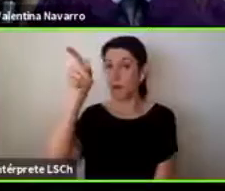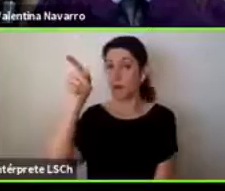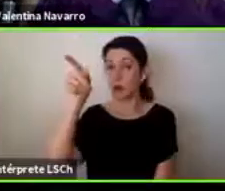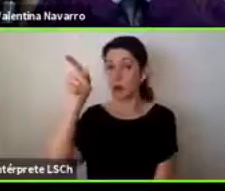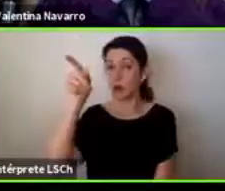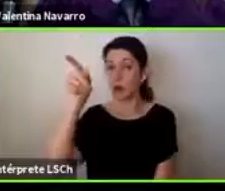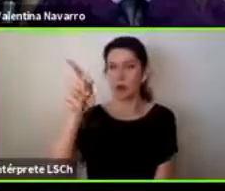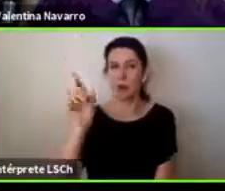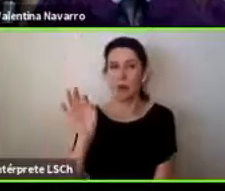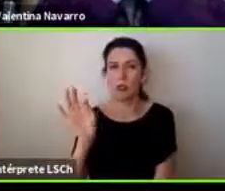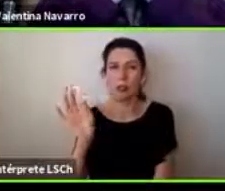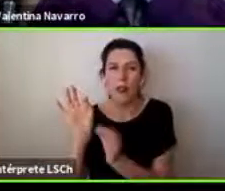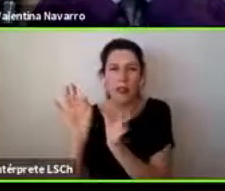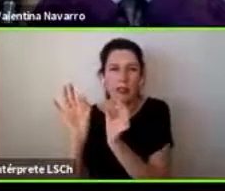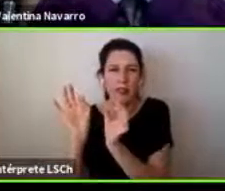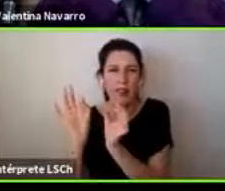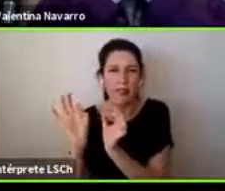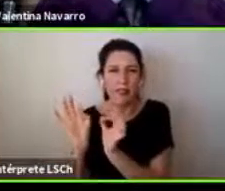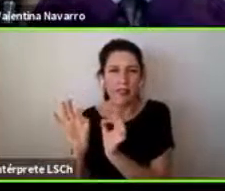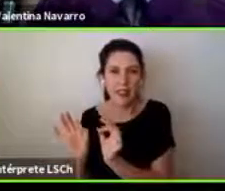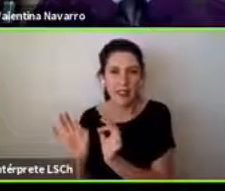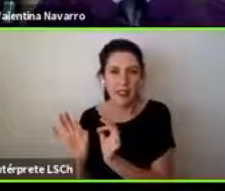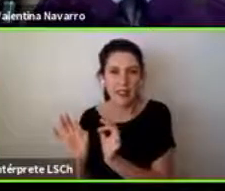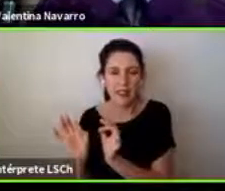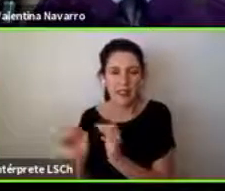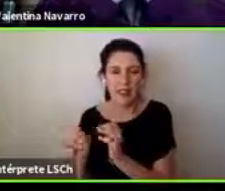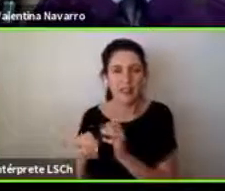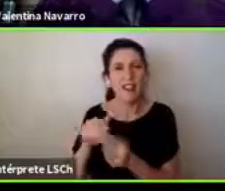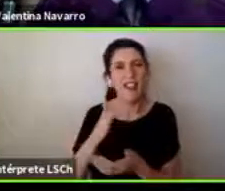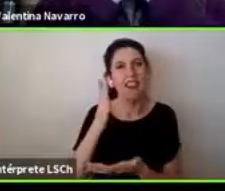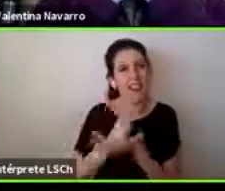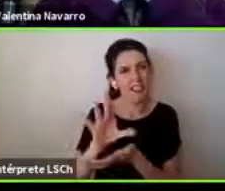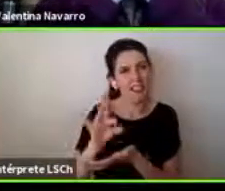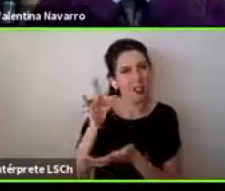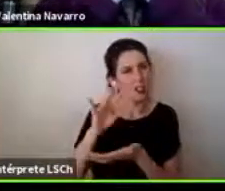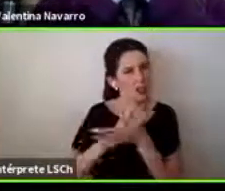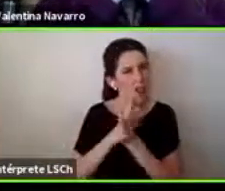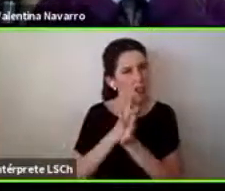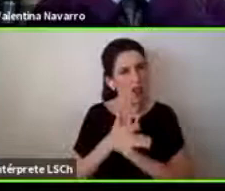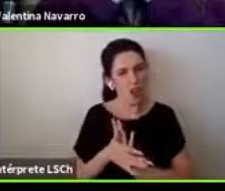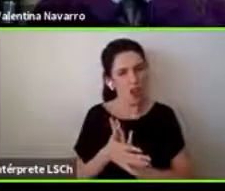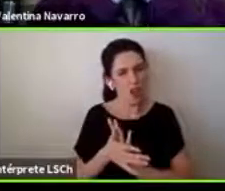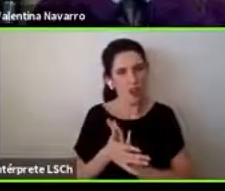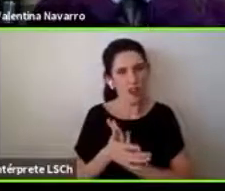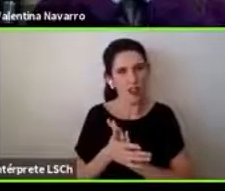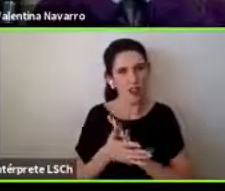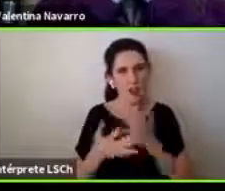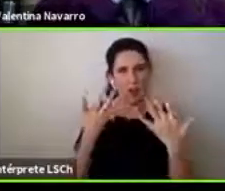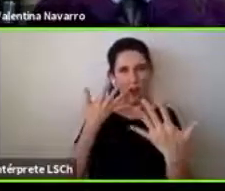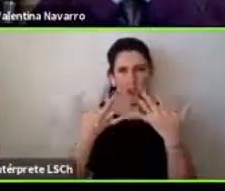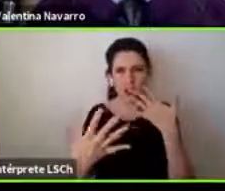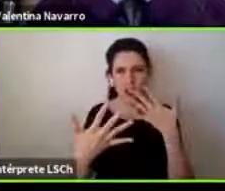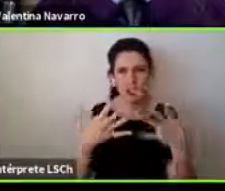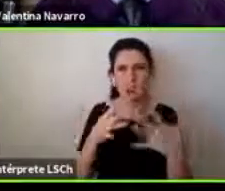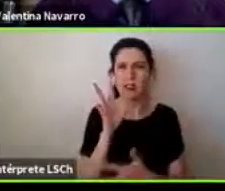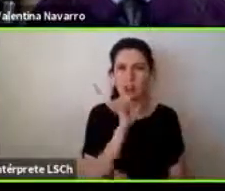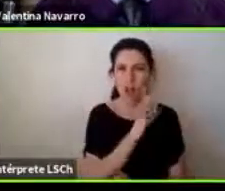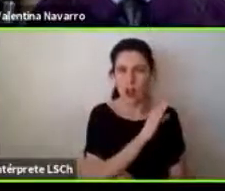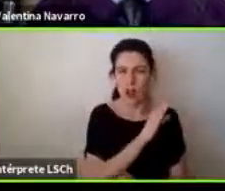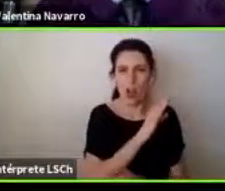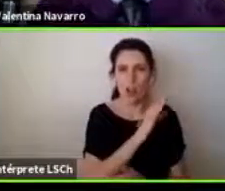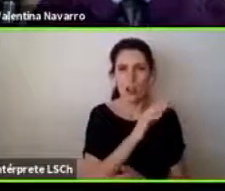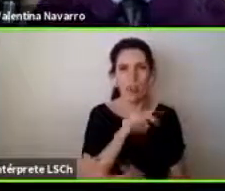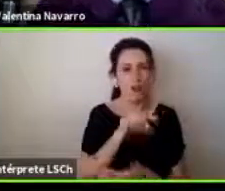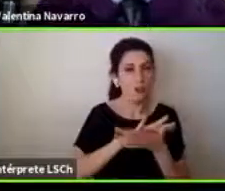más detallista como que todo ese tipo de decisiones no sé pues incluso que tenga alto contraste la paleta de colores como que todo eso al final